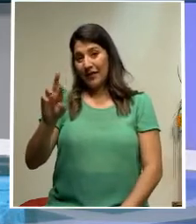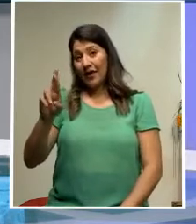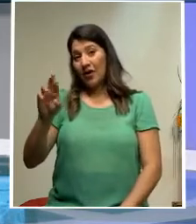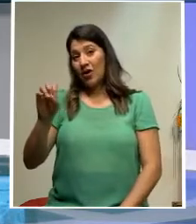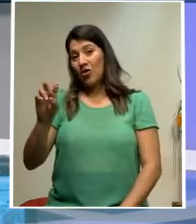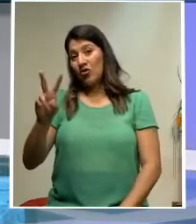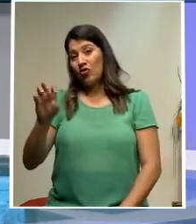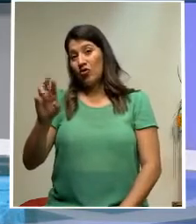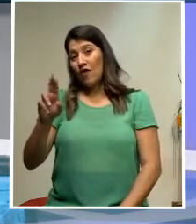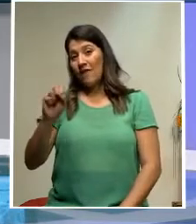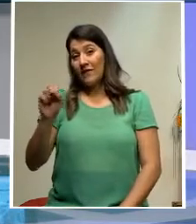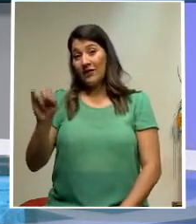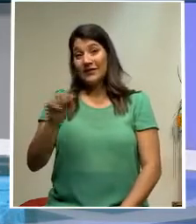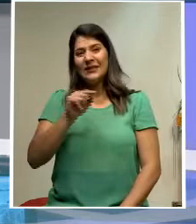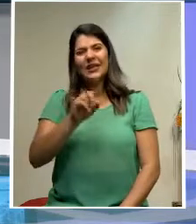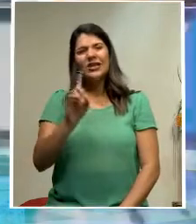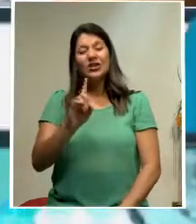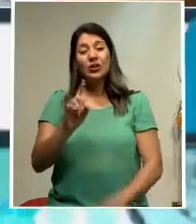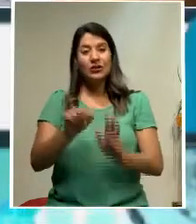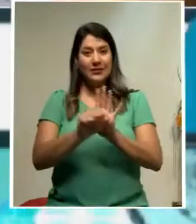Congreso. Buenas noches, David.